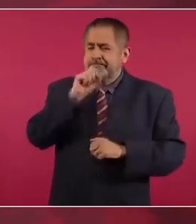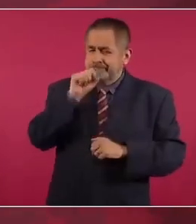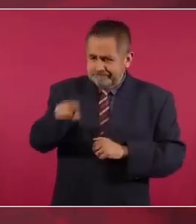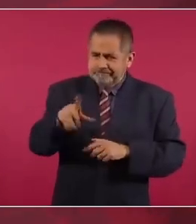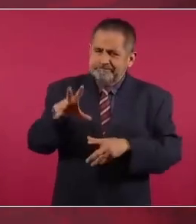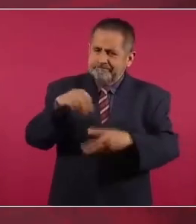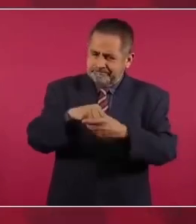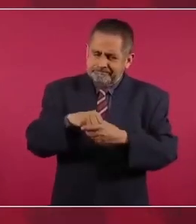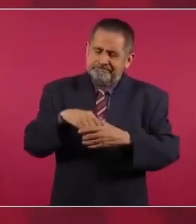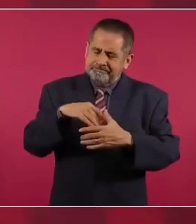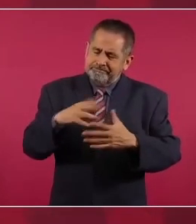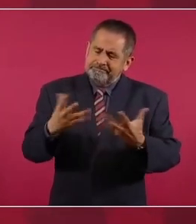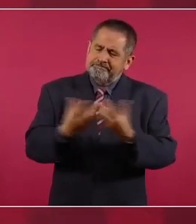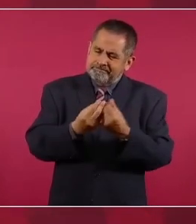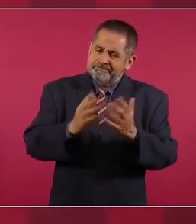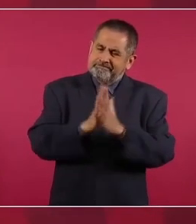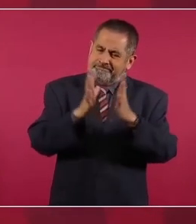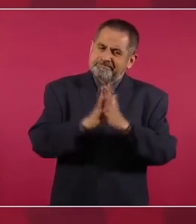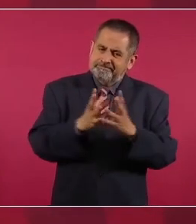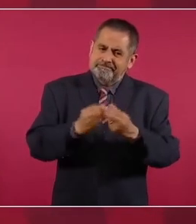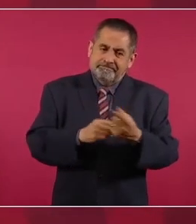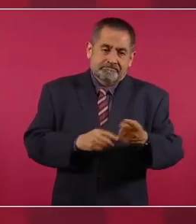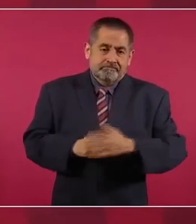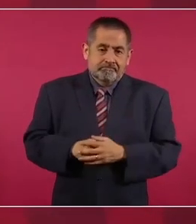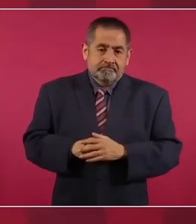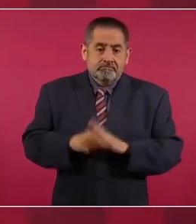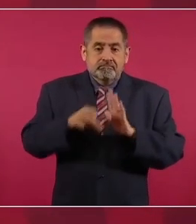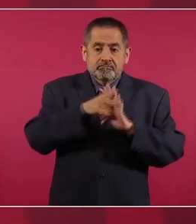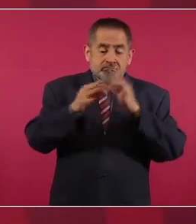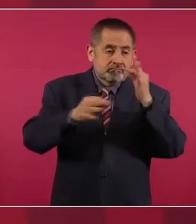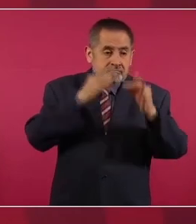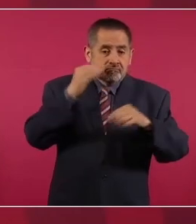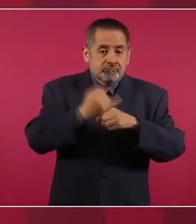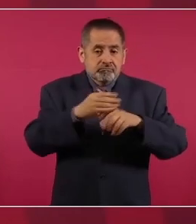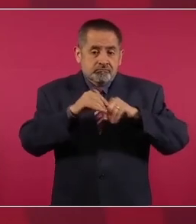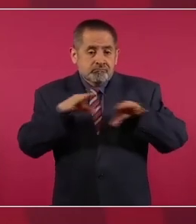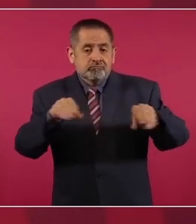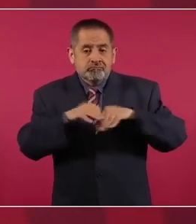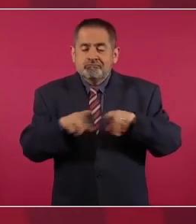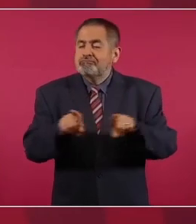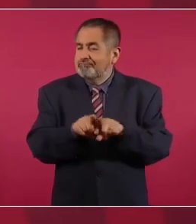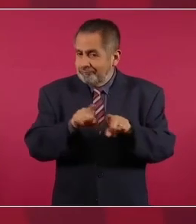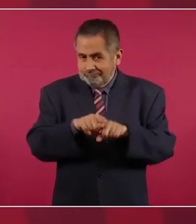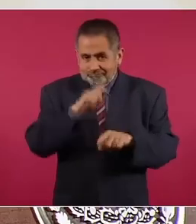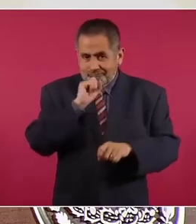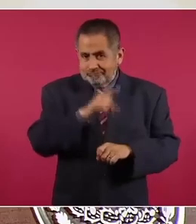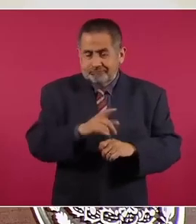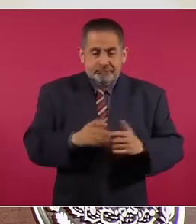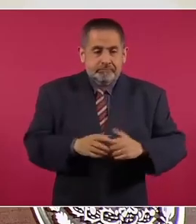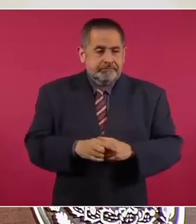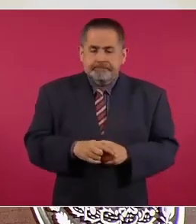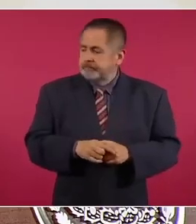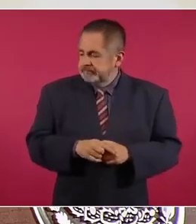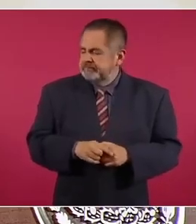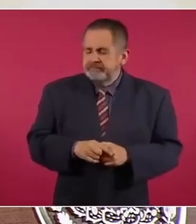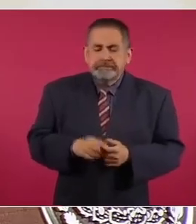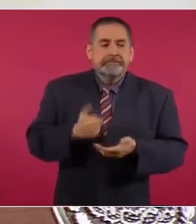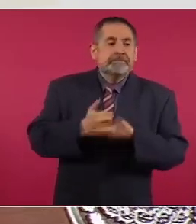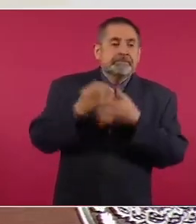medios de información que ayudaron